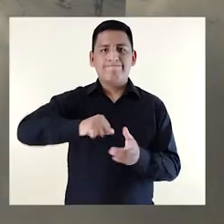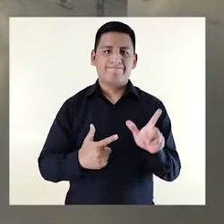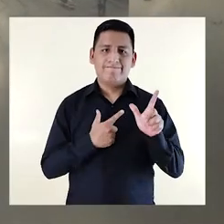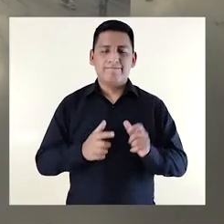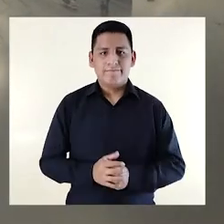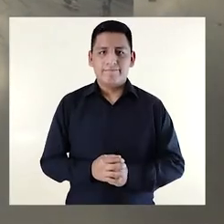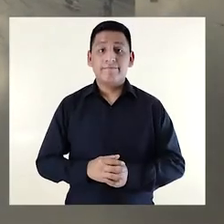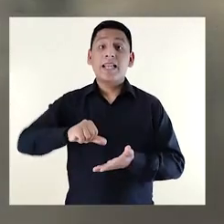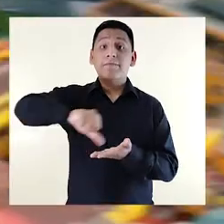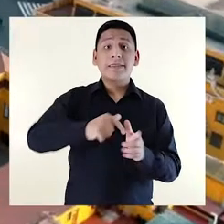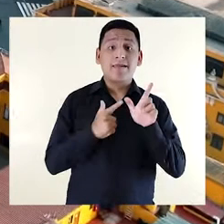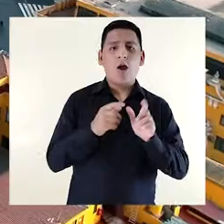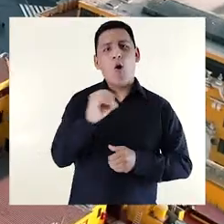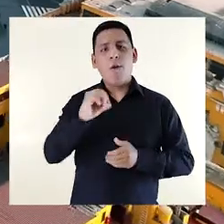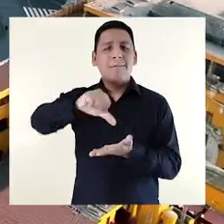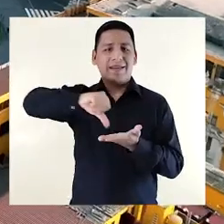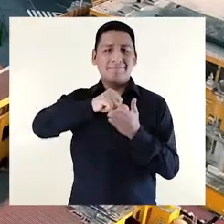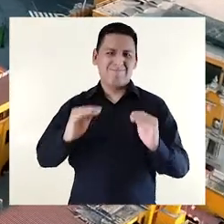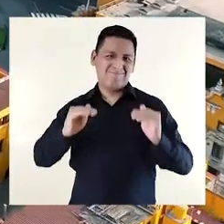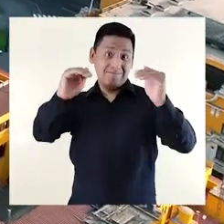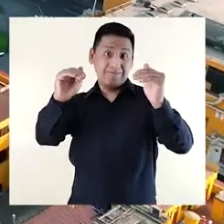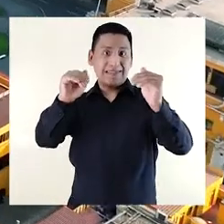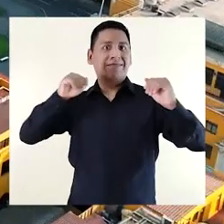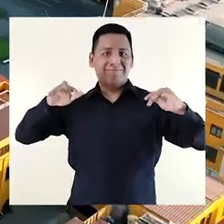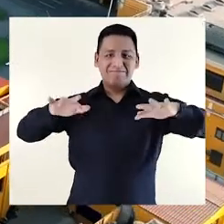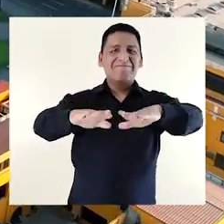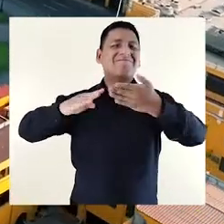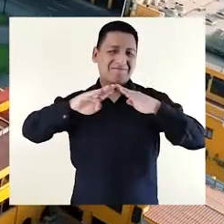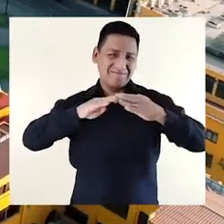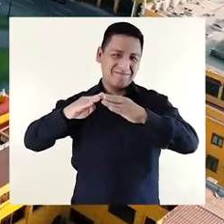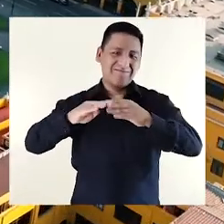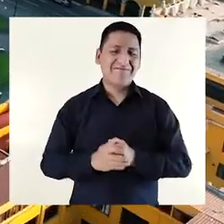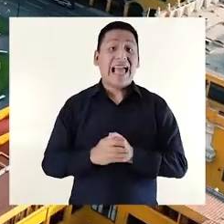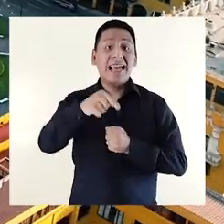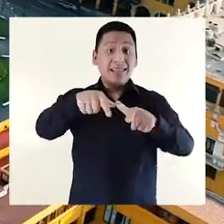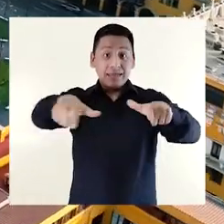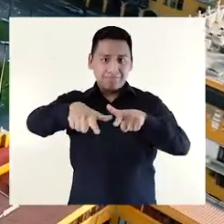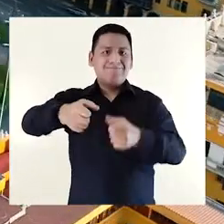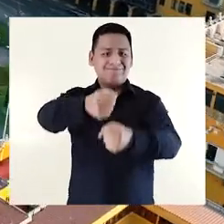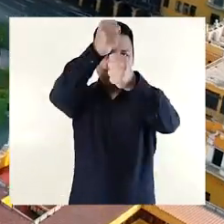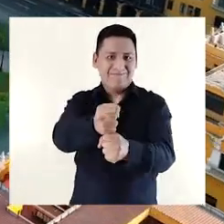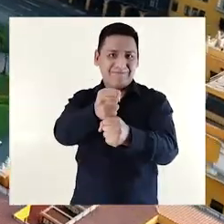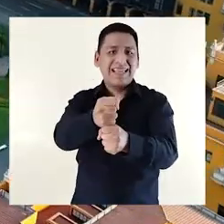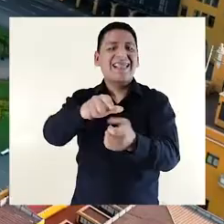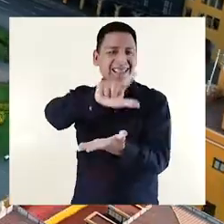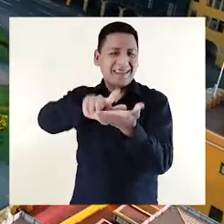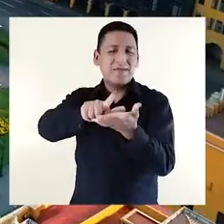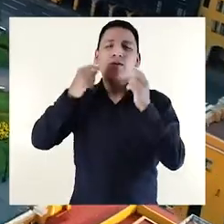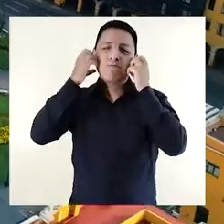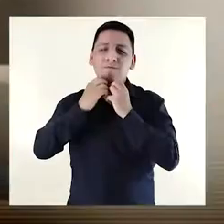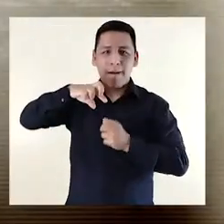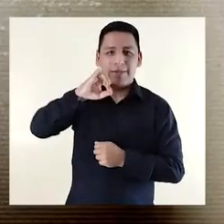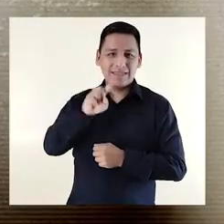Plaza de Armas La Plaza de Armas o Plaza Mayor es el epicentro de la ciudad, el lugar donde se realizó la fundación de Lima